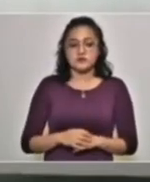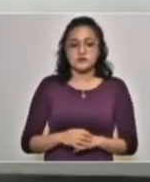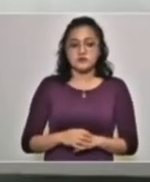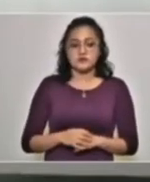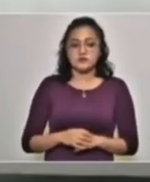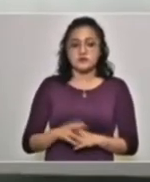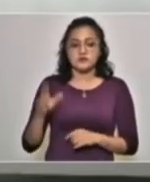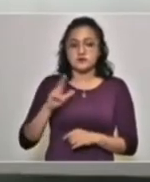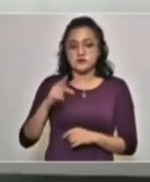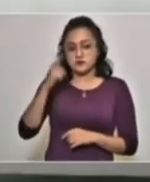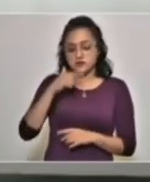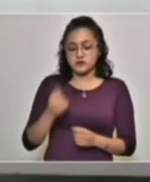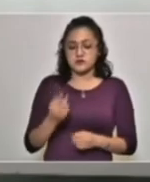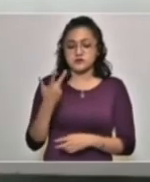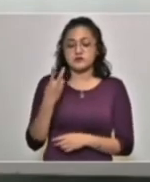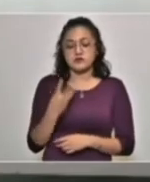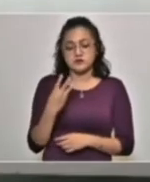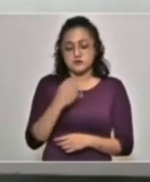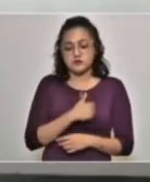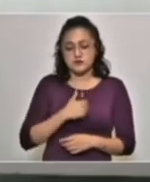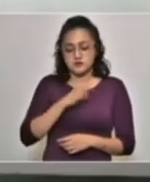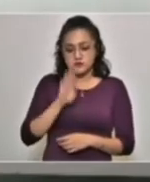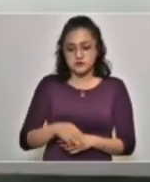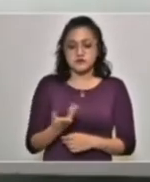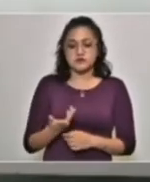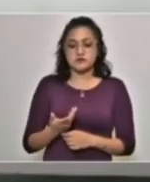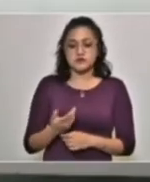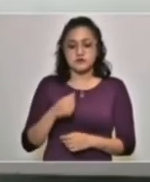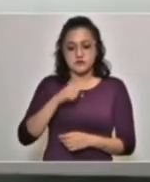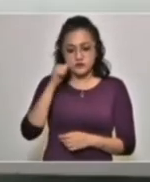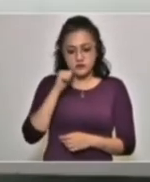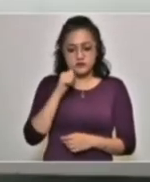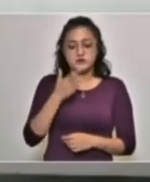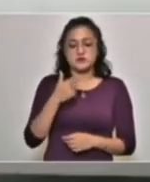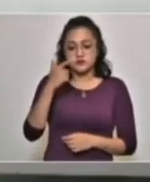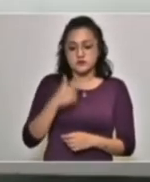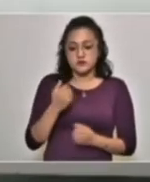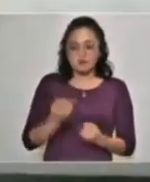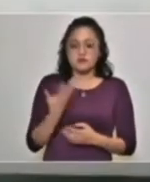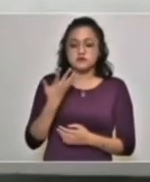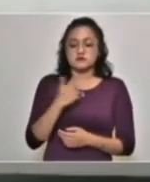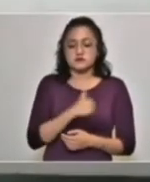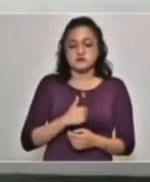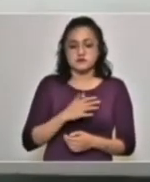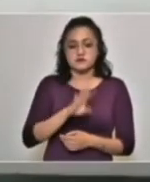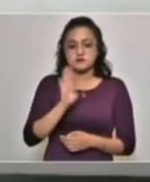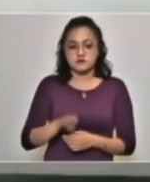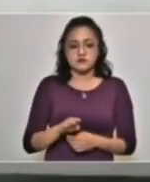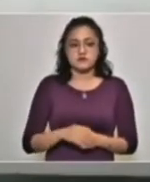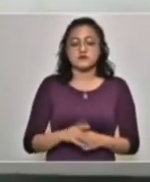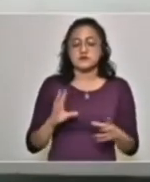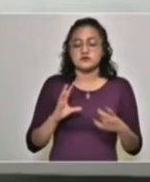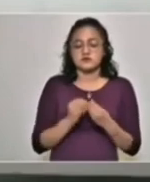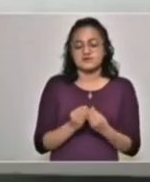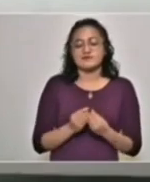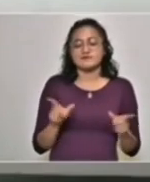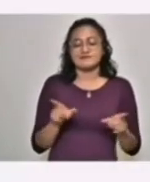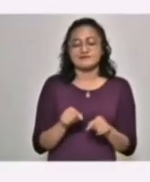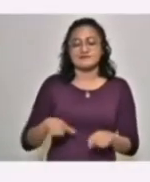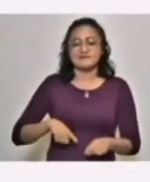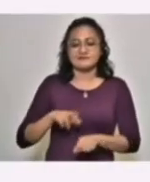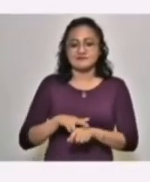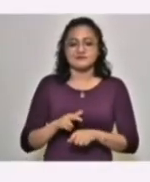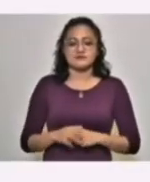corte del martes por la noche, tres lamentables defunciones, de a corte de ayer por la noche, cinco lamentables defunciones. ¿Es cuánto, gobernador? Report.